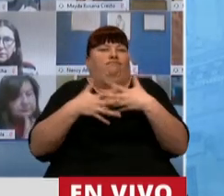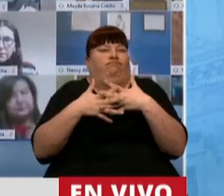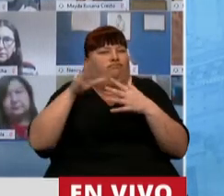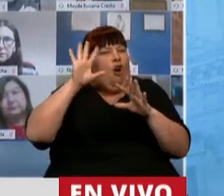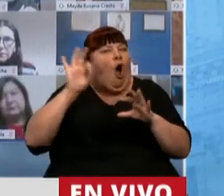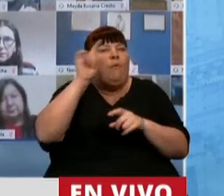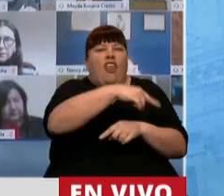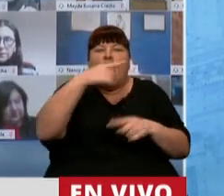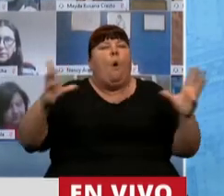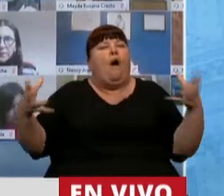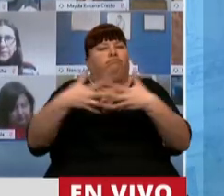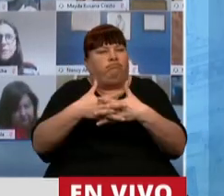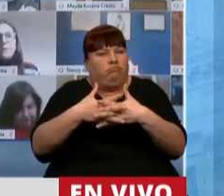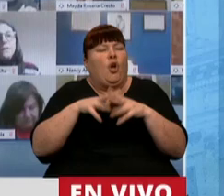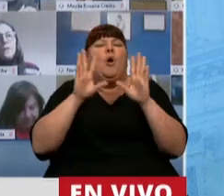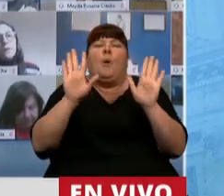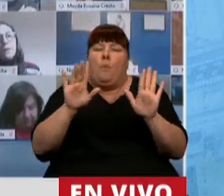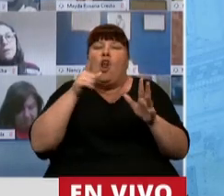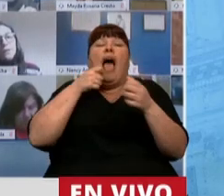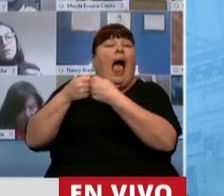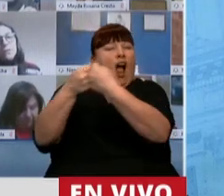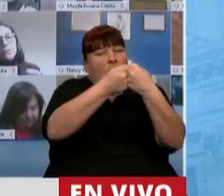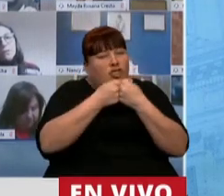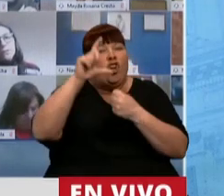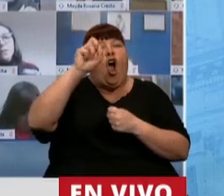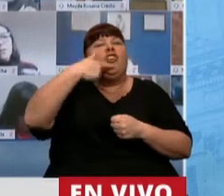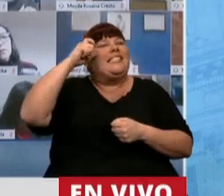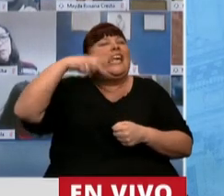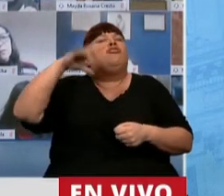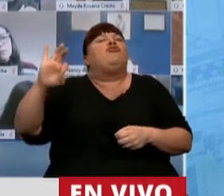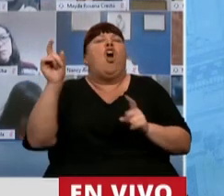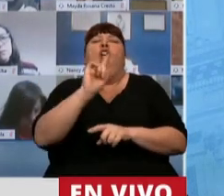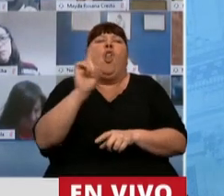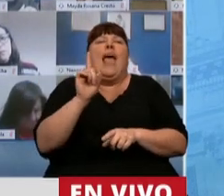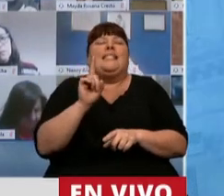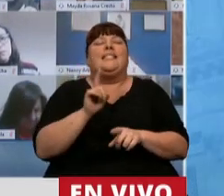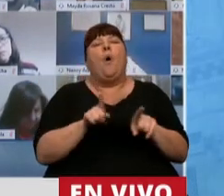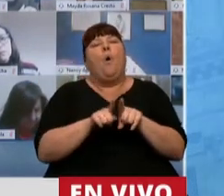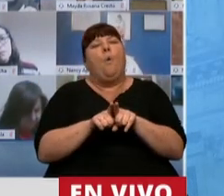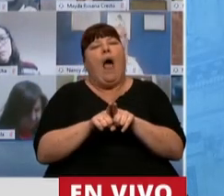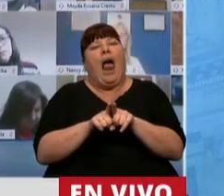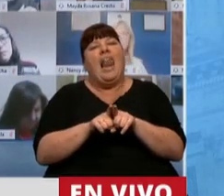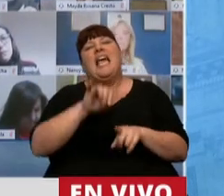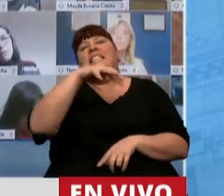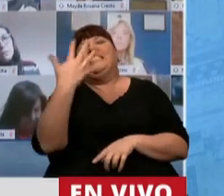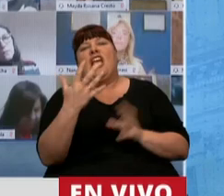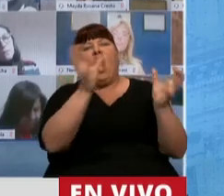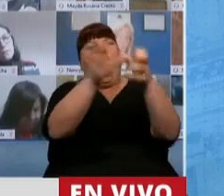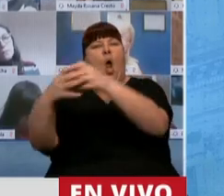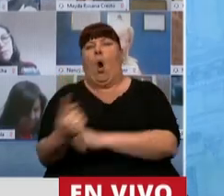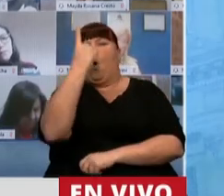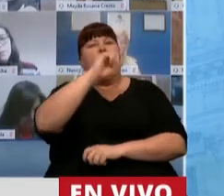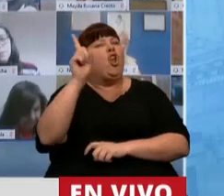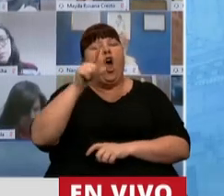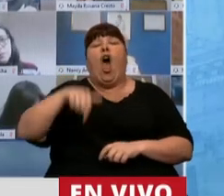posiciones. Porque, señor Presidente, consenso, consenso no es con 5 interbloques 1,